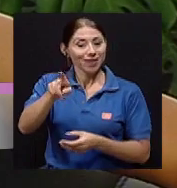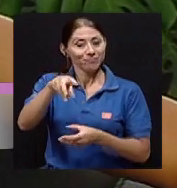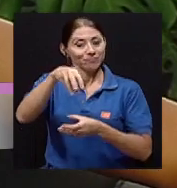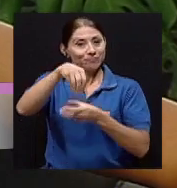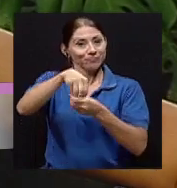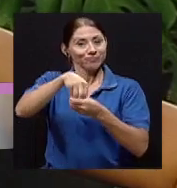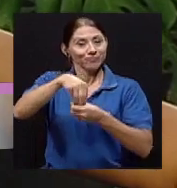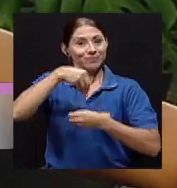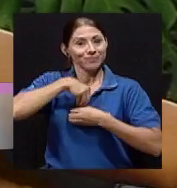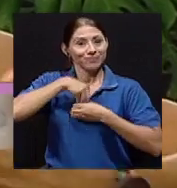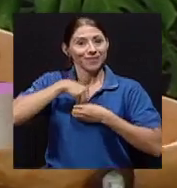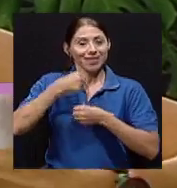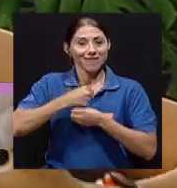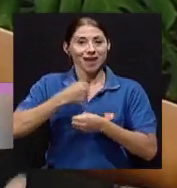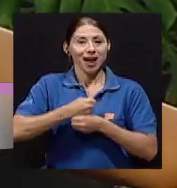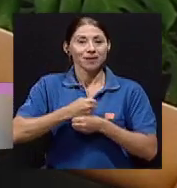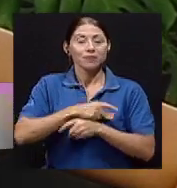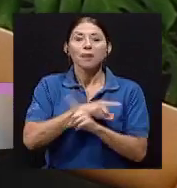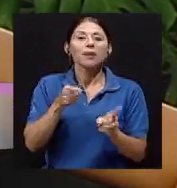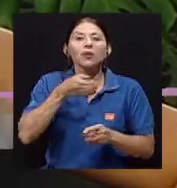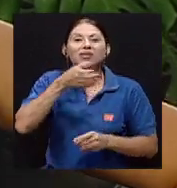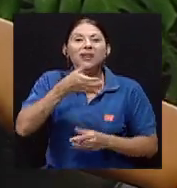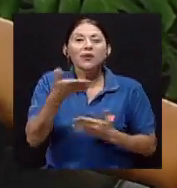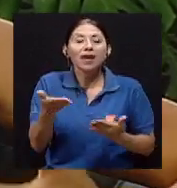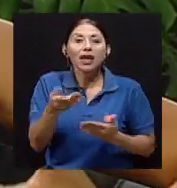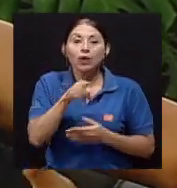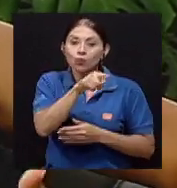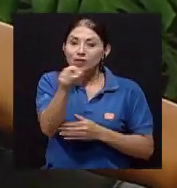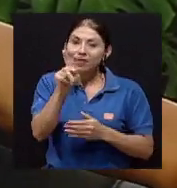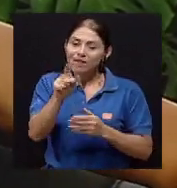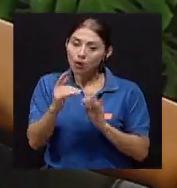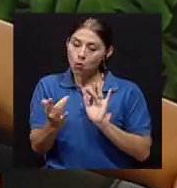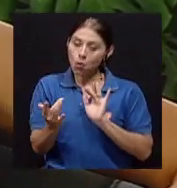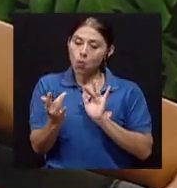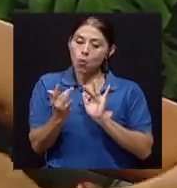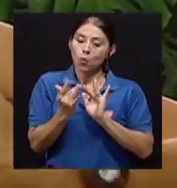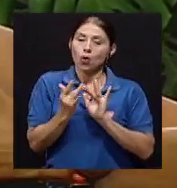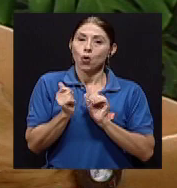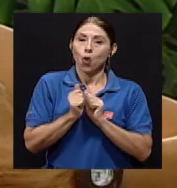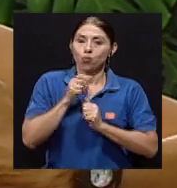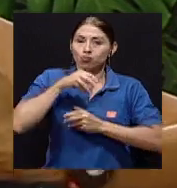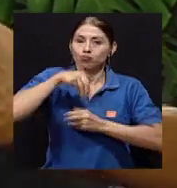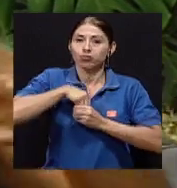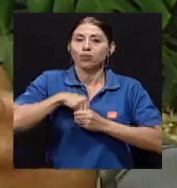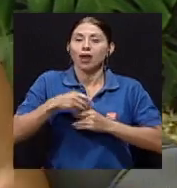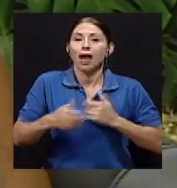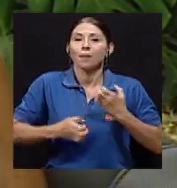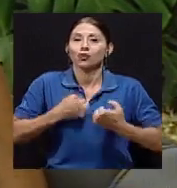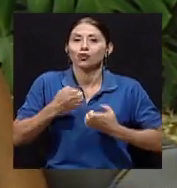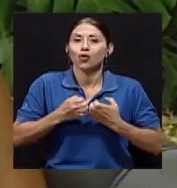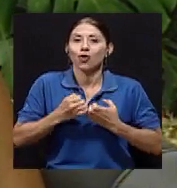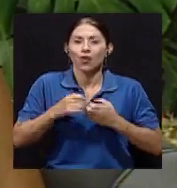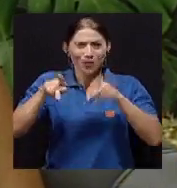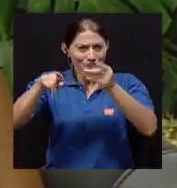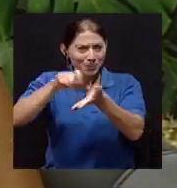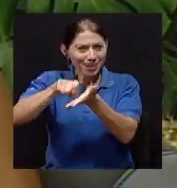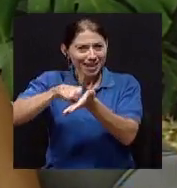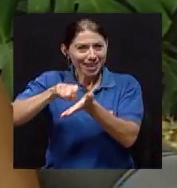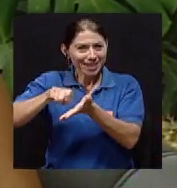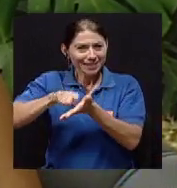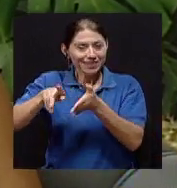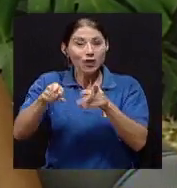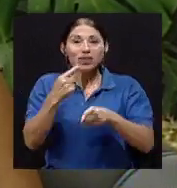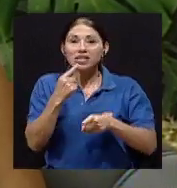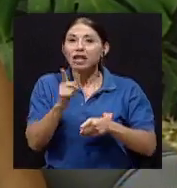es esto, exactamente, conectarse con la emoción, conectarse con lo que somos. Entonces, ser consciente, como decía un autor por ahí, no andar